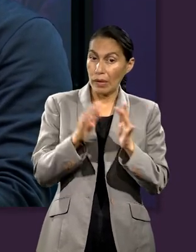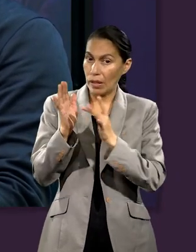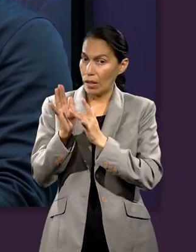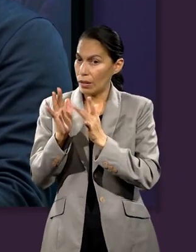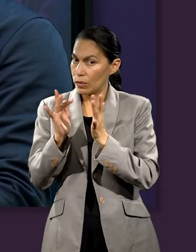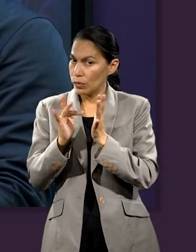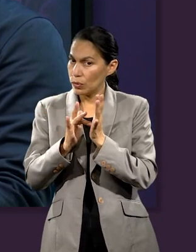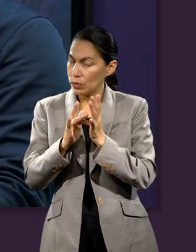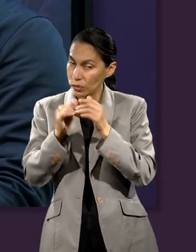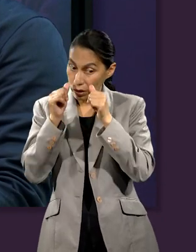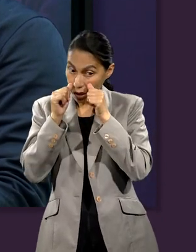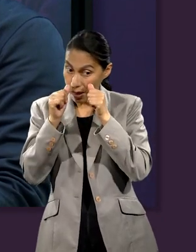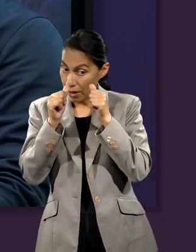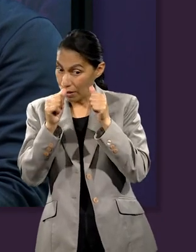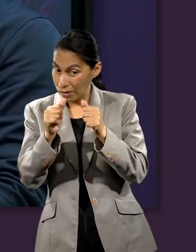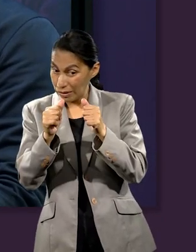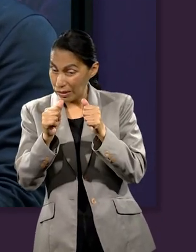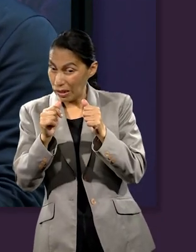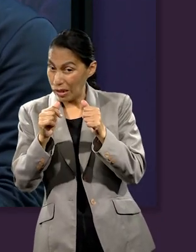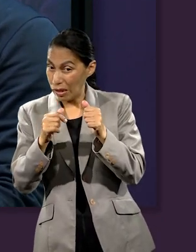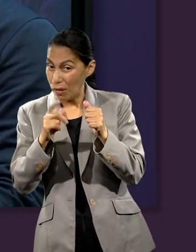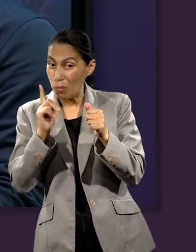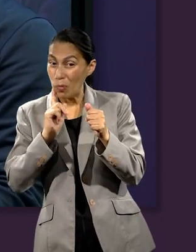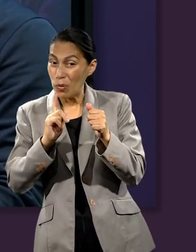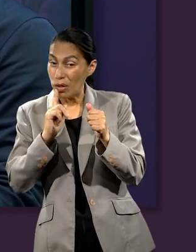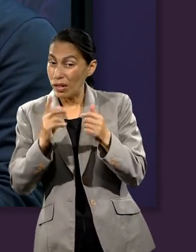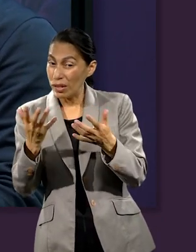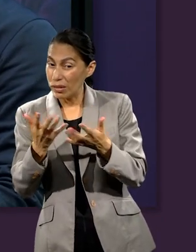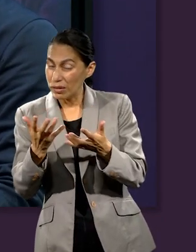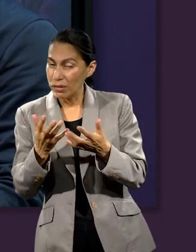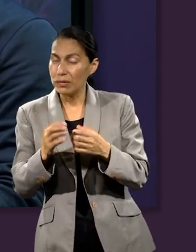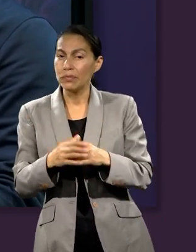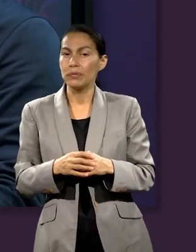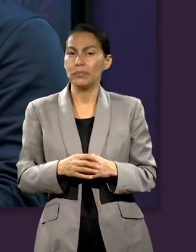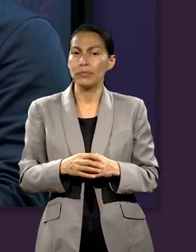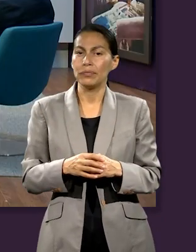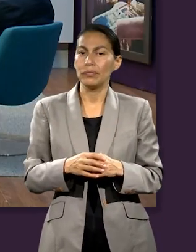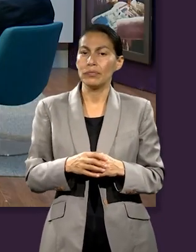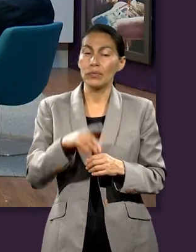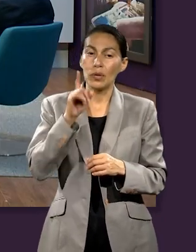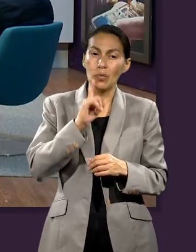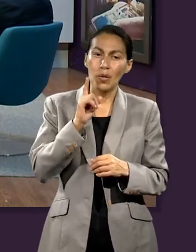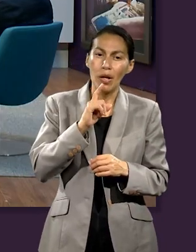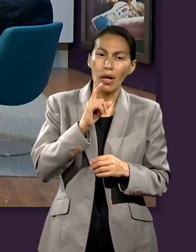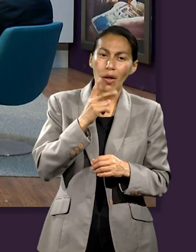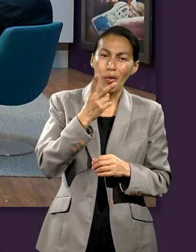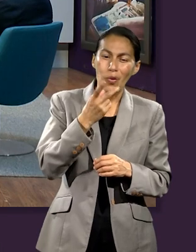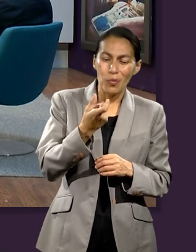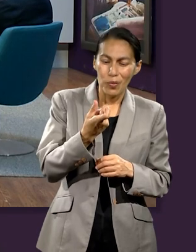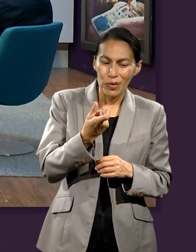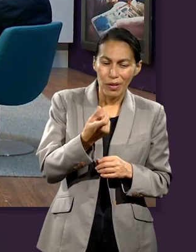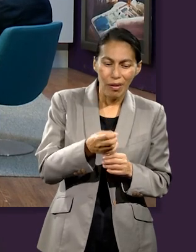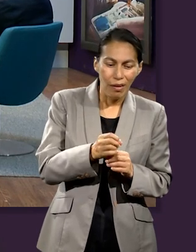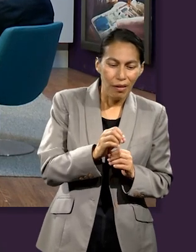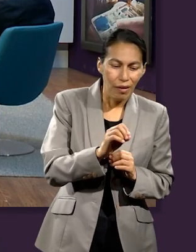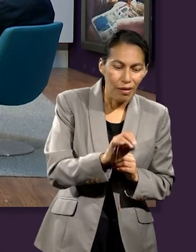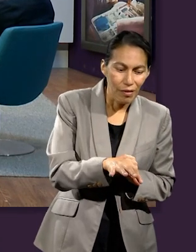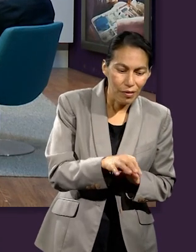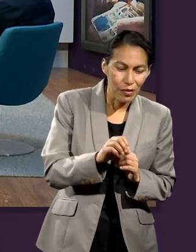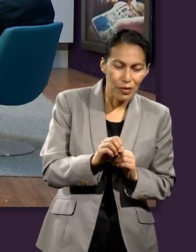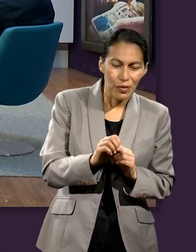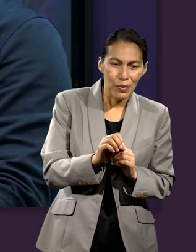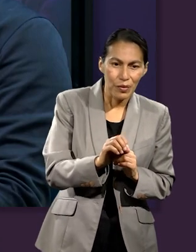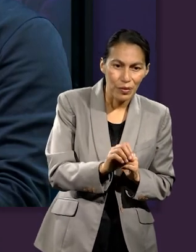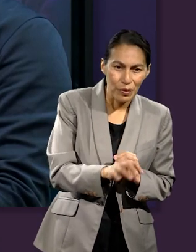puso mucha atención en las acciones de esta persona y dio dos moneditas.